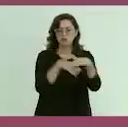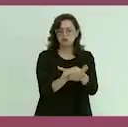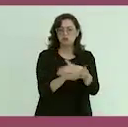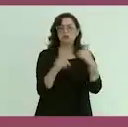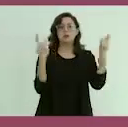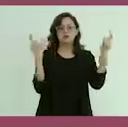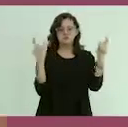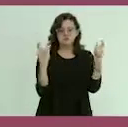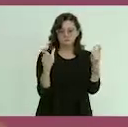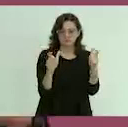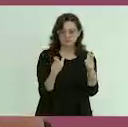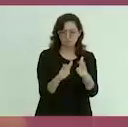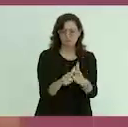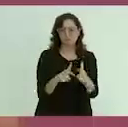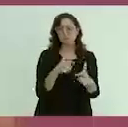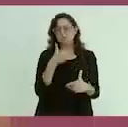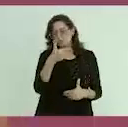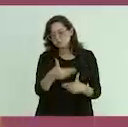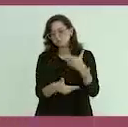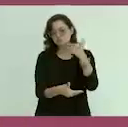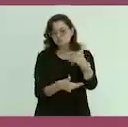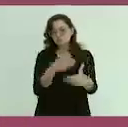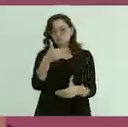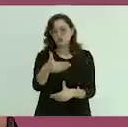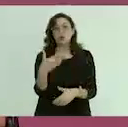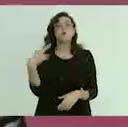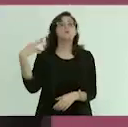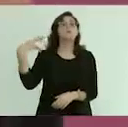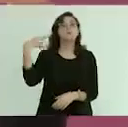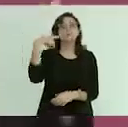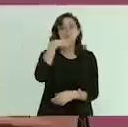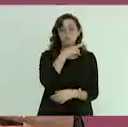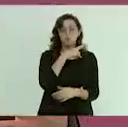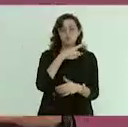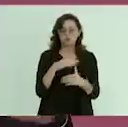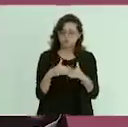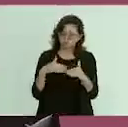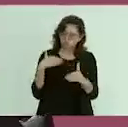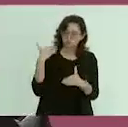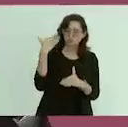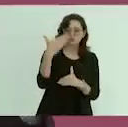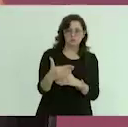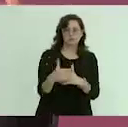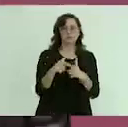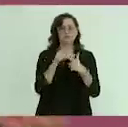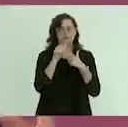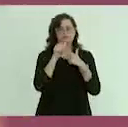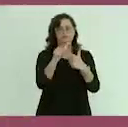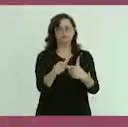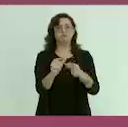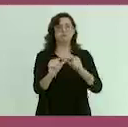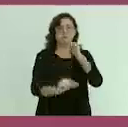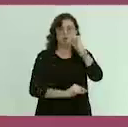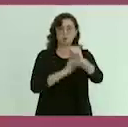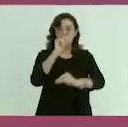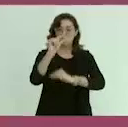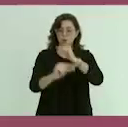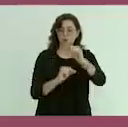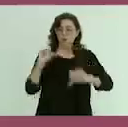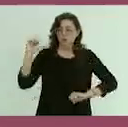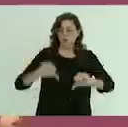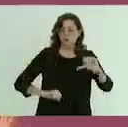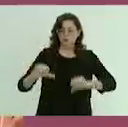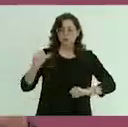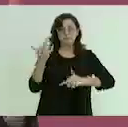nos permite vislumbrar ya un avance para poder pronto pasar a la siguiente etapa con un regreso seguro que nos permita